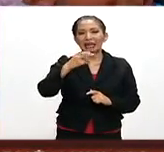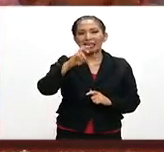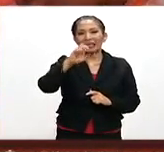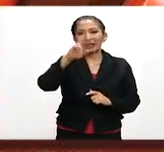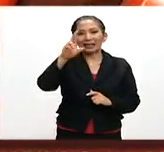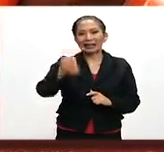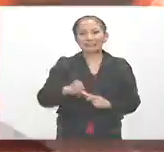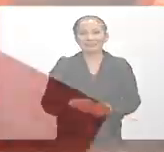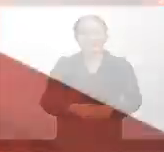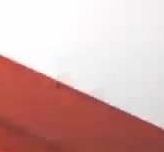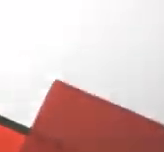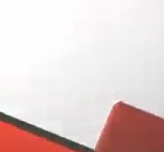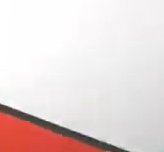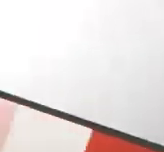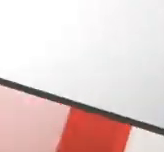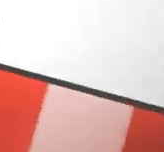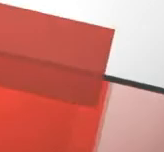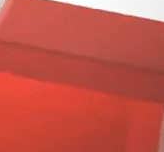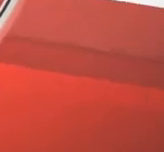Aguirre.